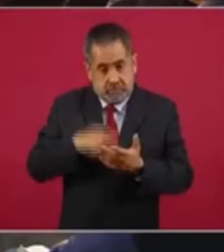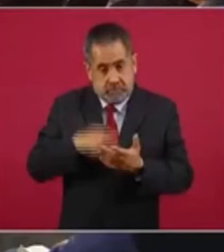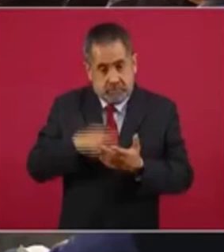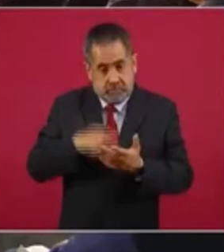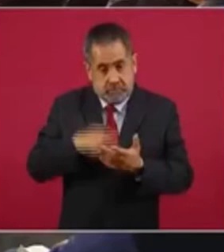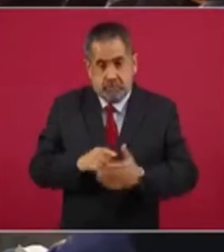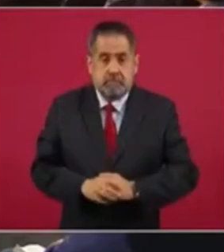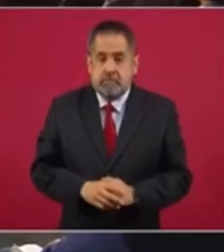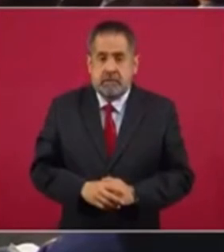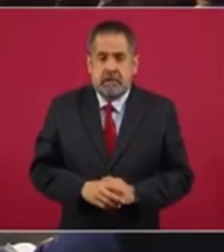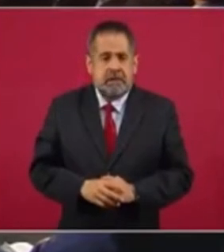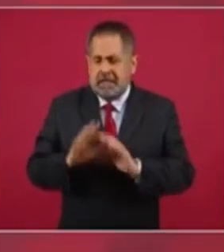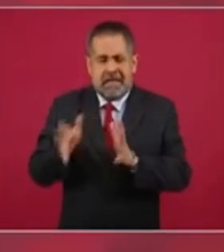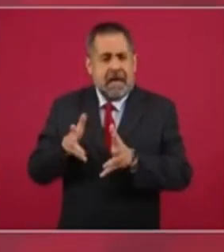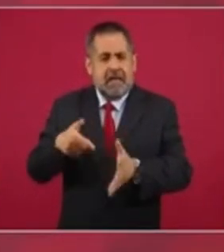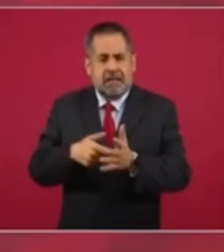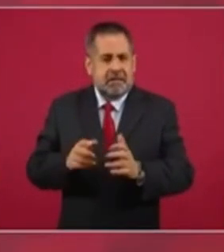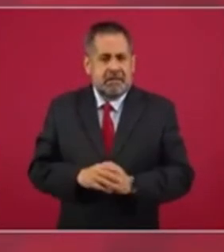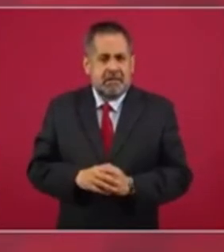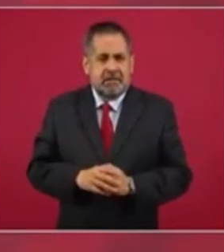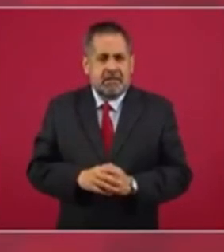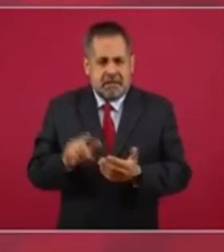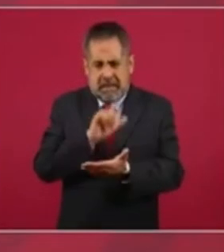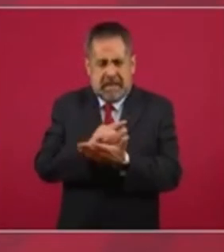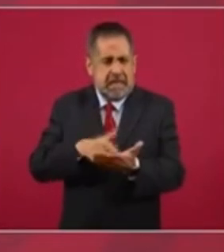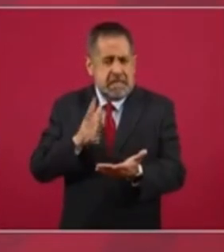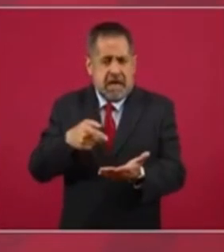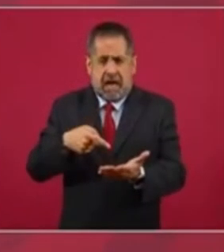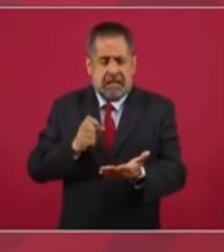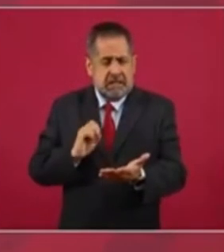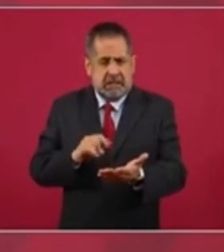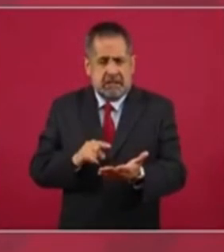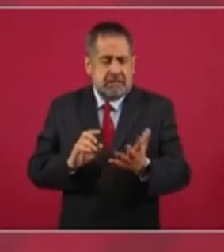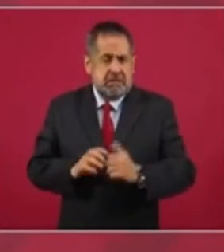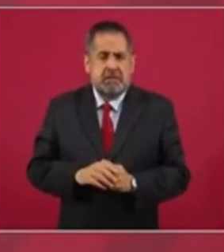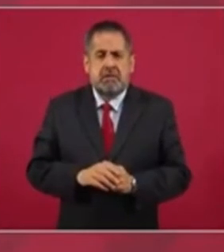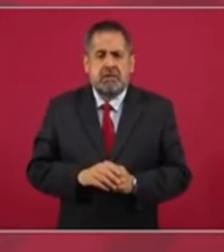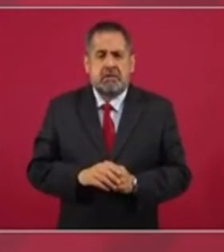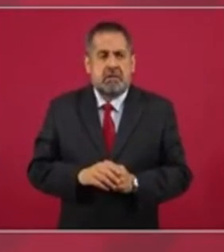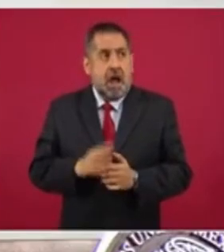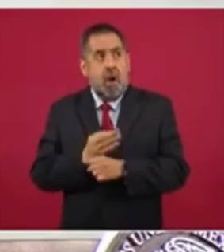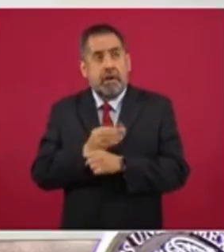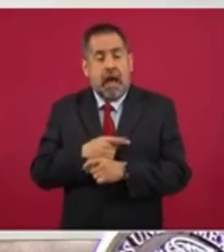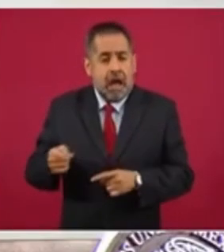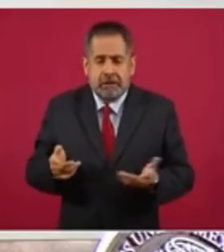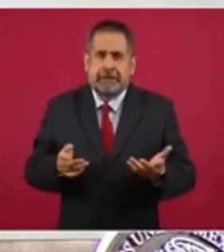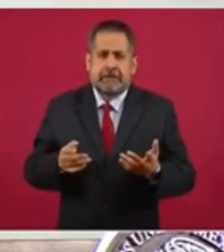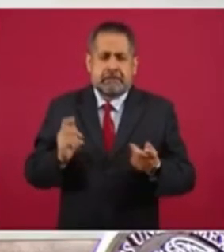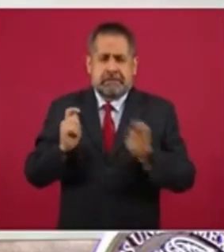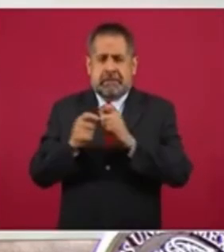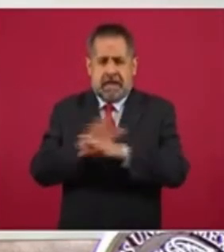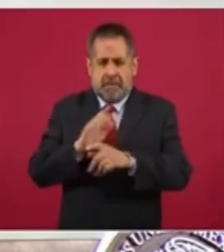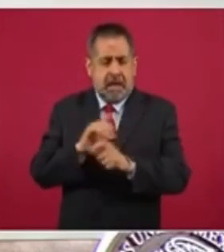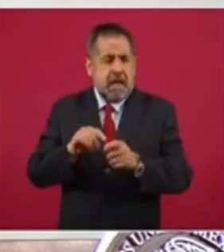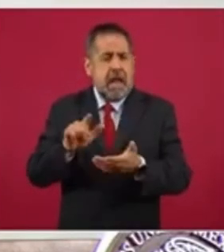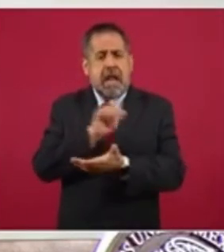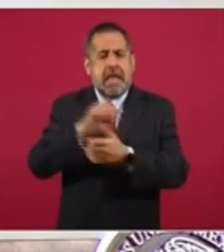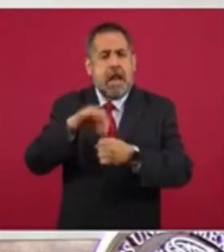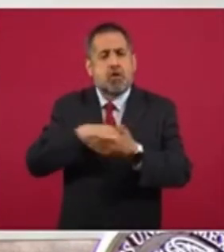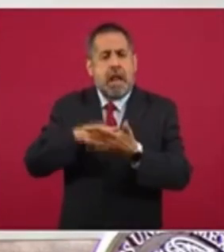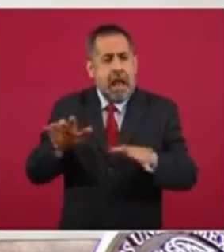Yo creo que ya está definido en la ley y a estas alturas no se puede ya modificar la ley electoral